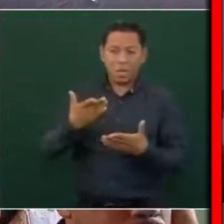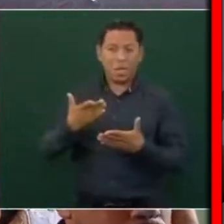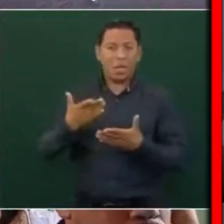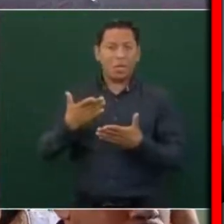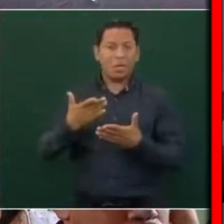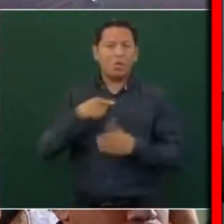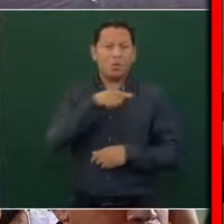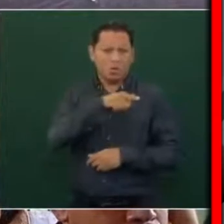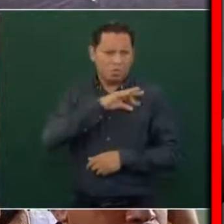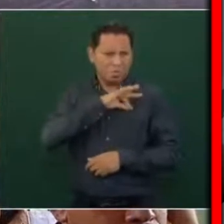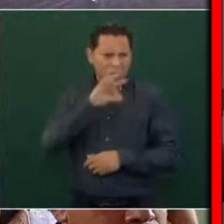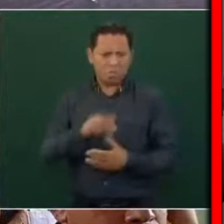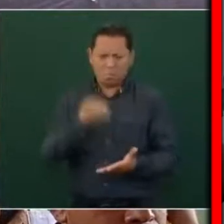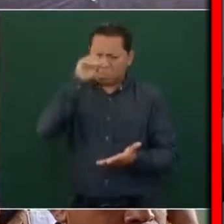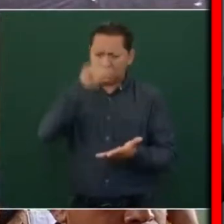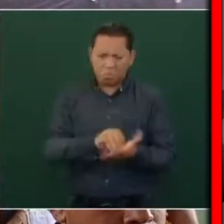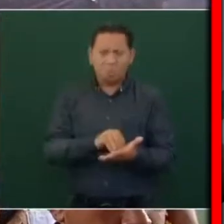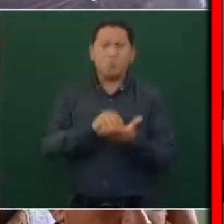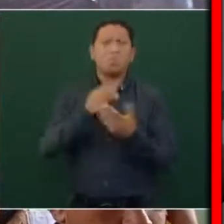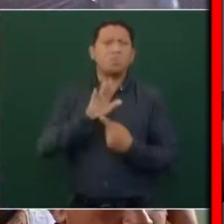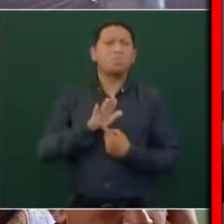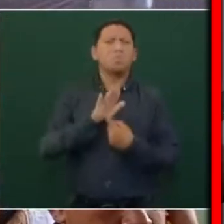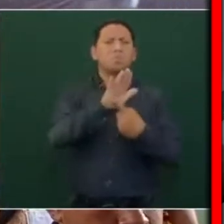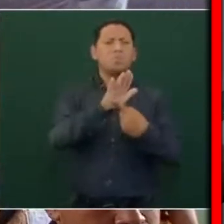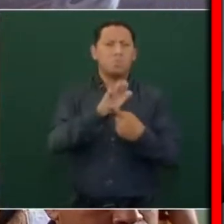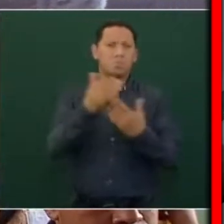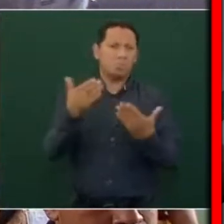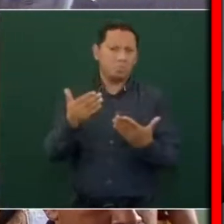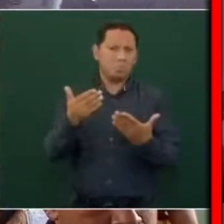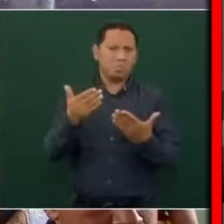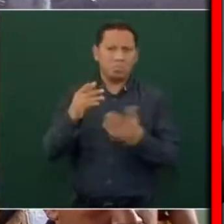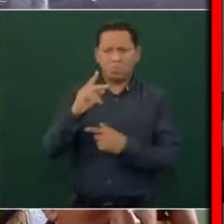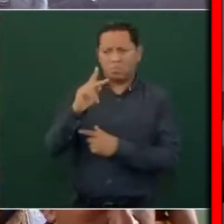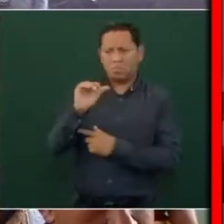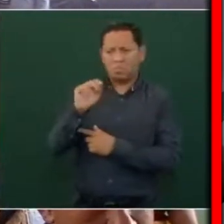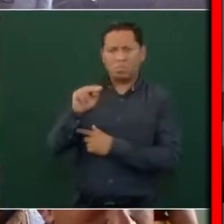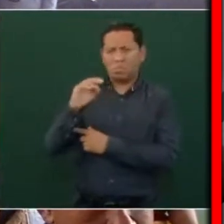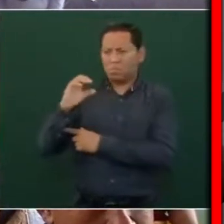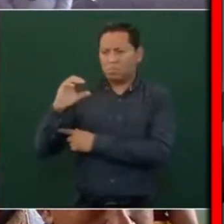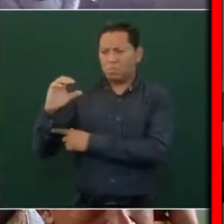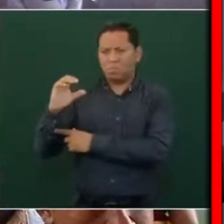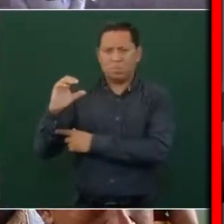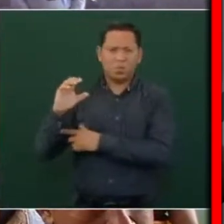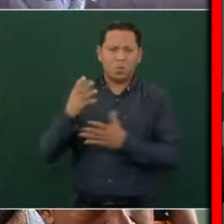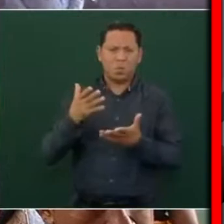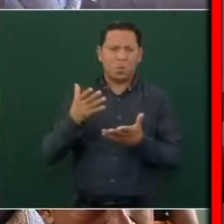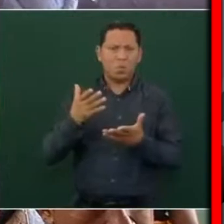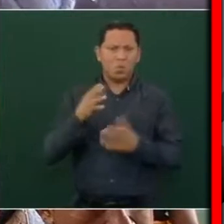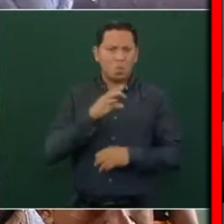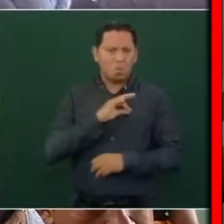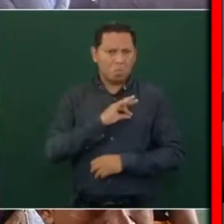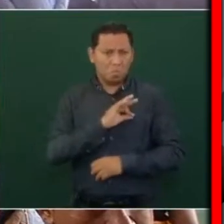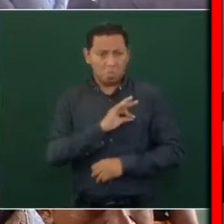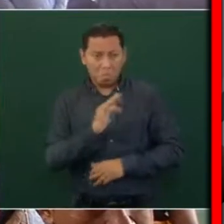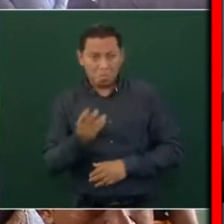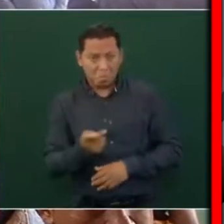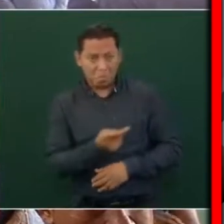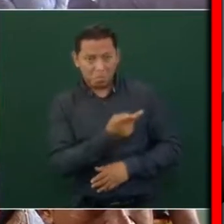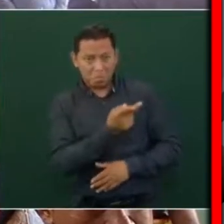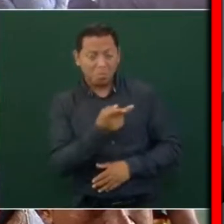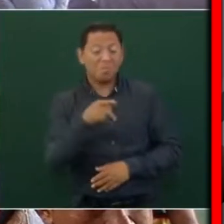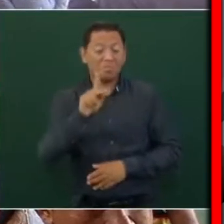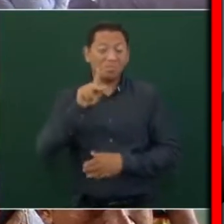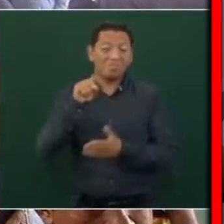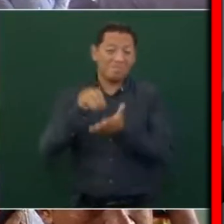de un decreto usted ha convocado al Plan C, pero vemos que existe una actitud que ya es